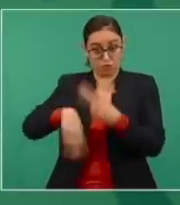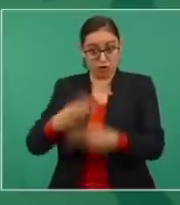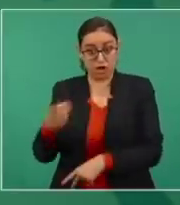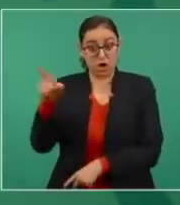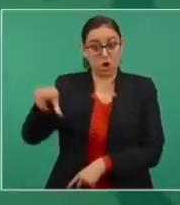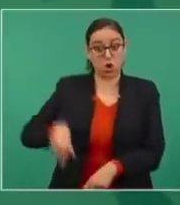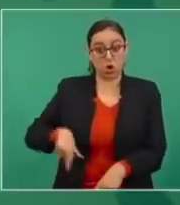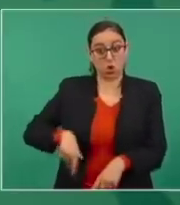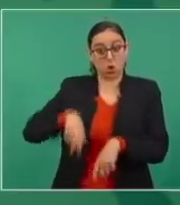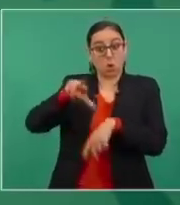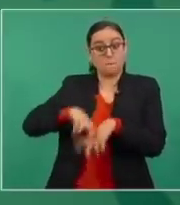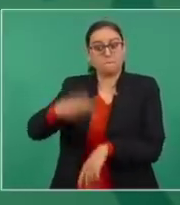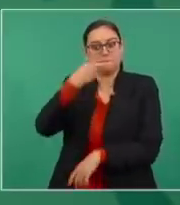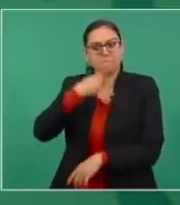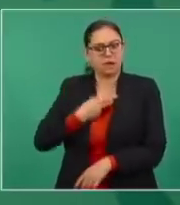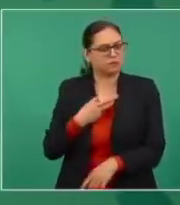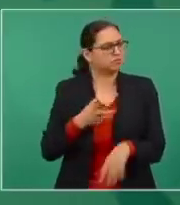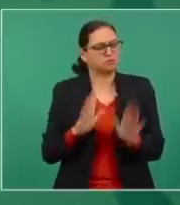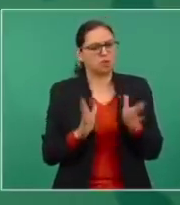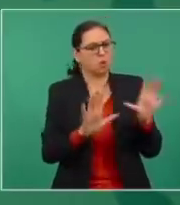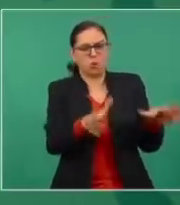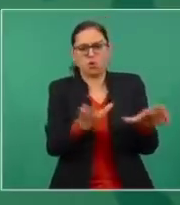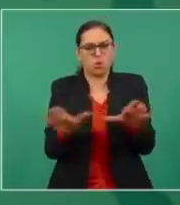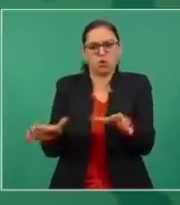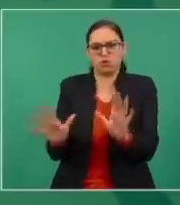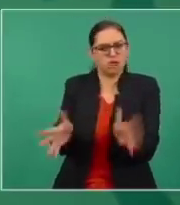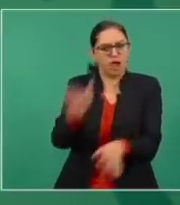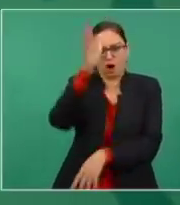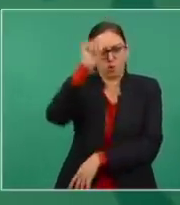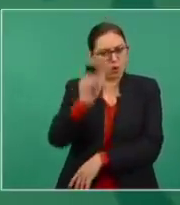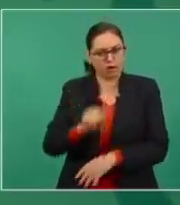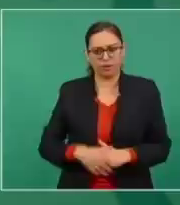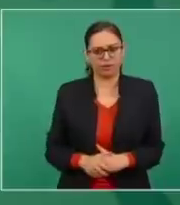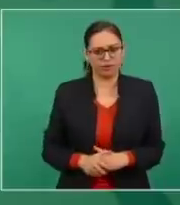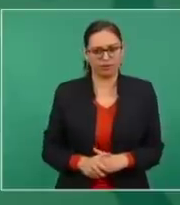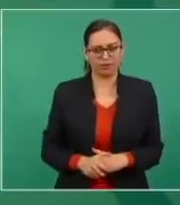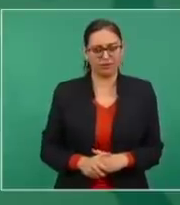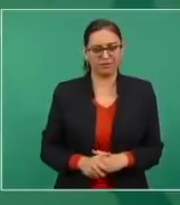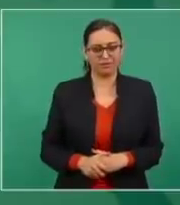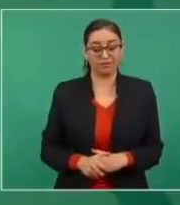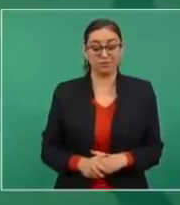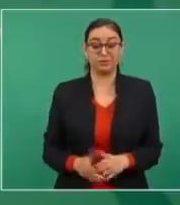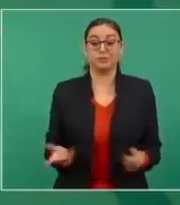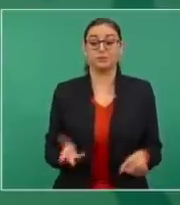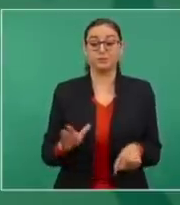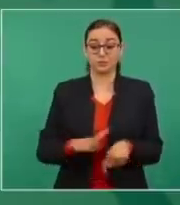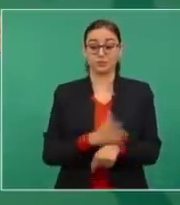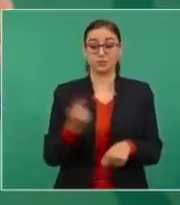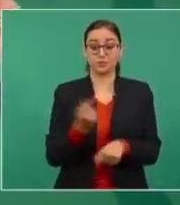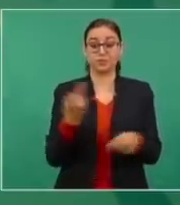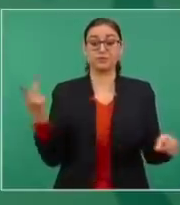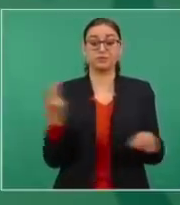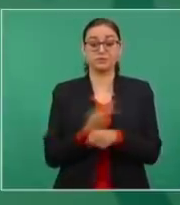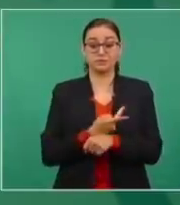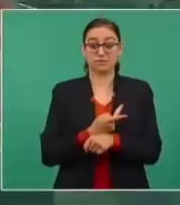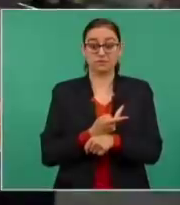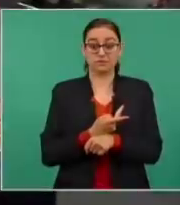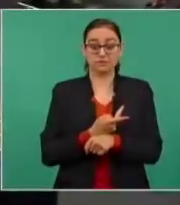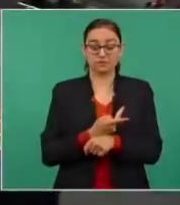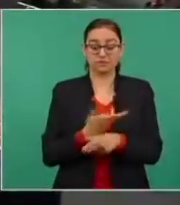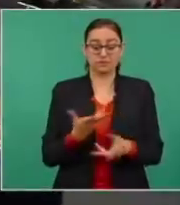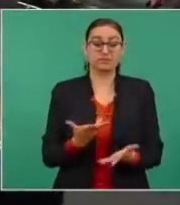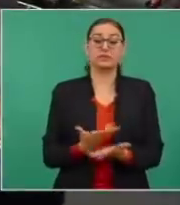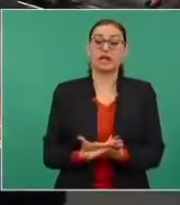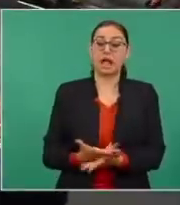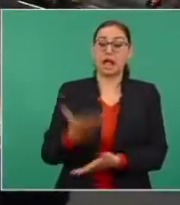antes las diferencias no sólo eran entre